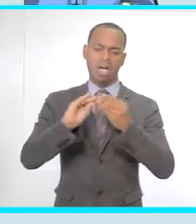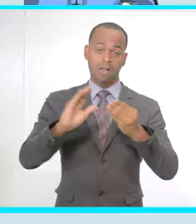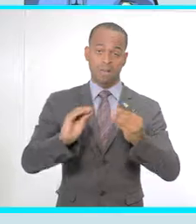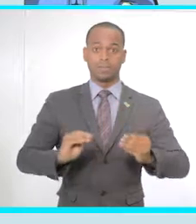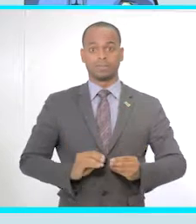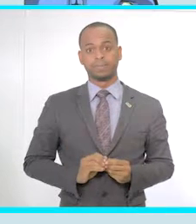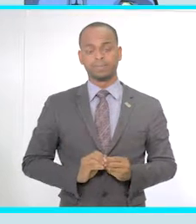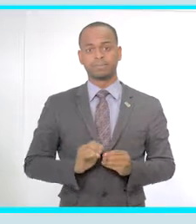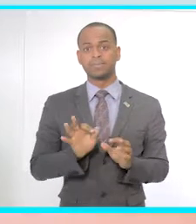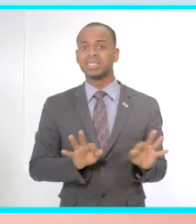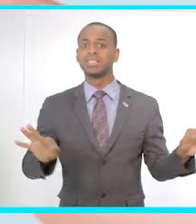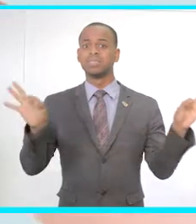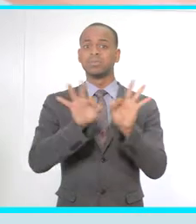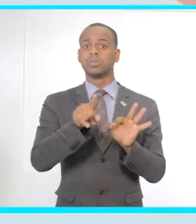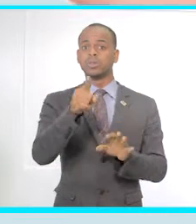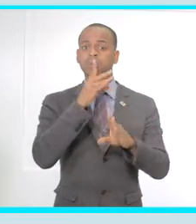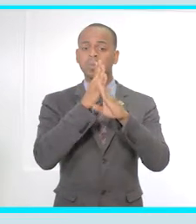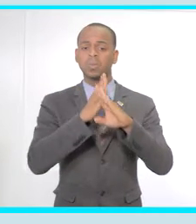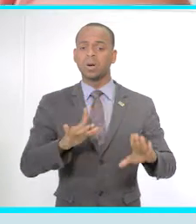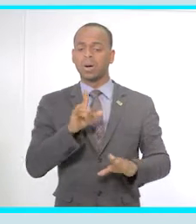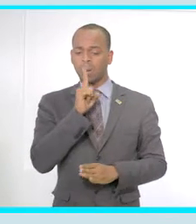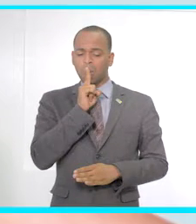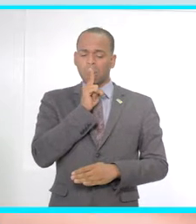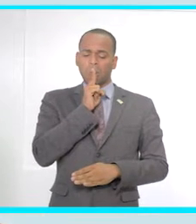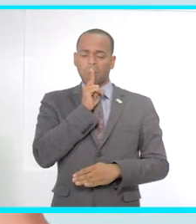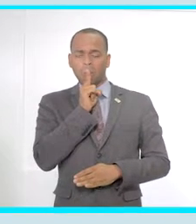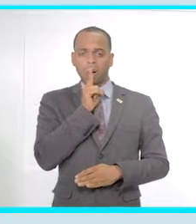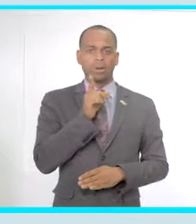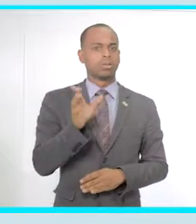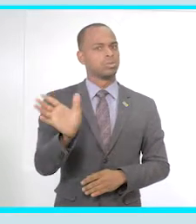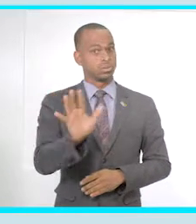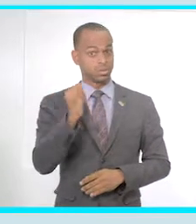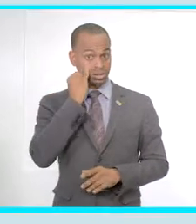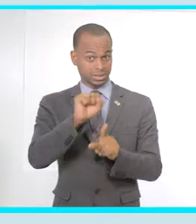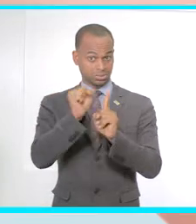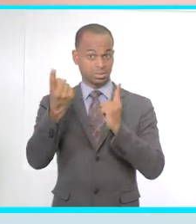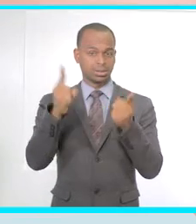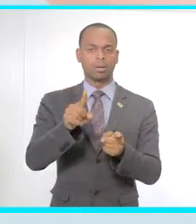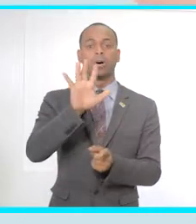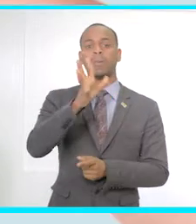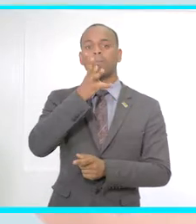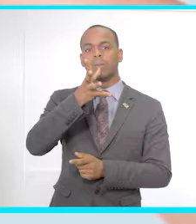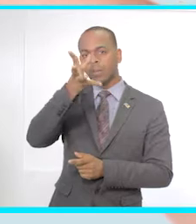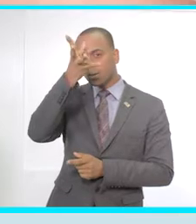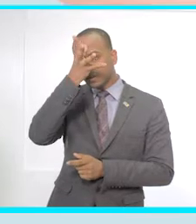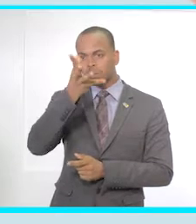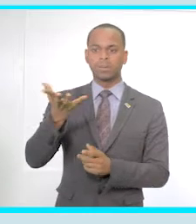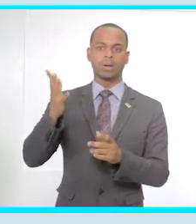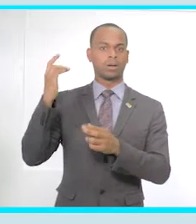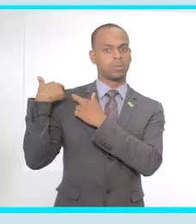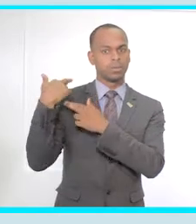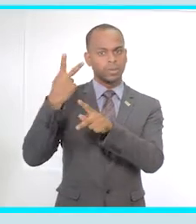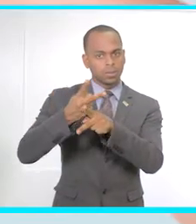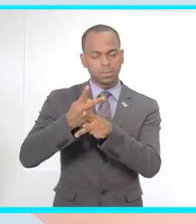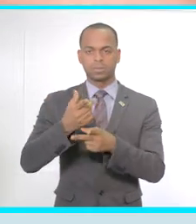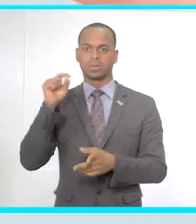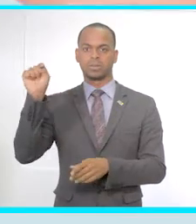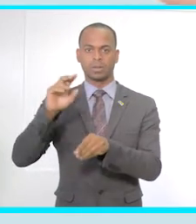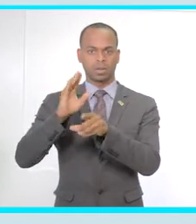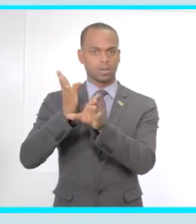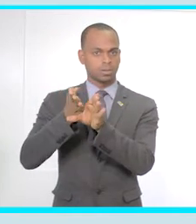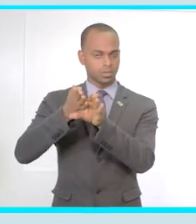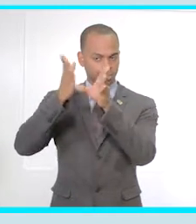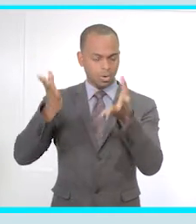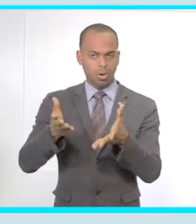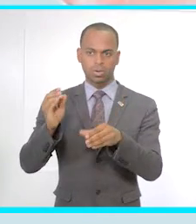Es importante no quedarte callado. Si eres víctima de acoso, comunícaselo a tus padres o tutores, orientadores